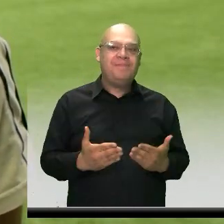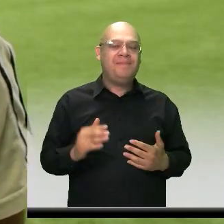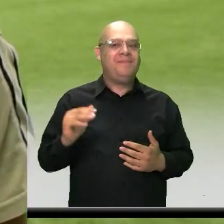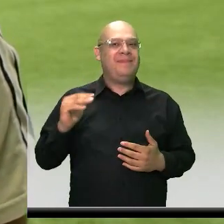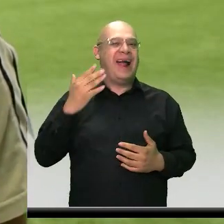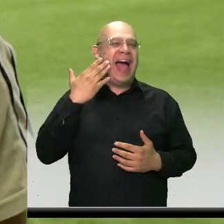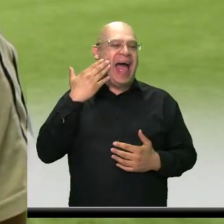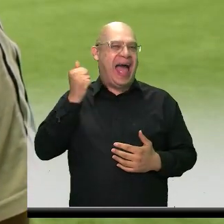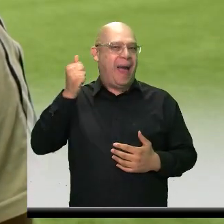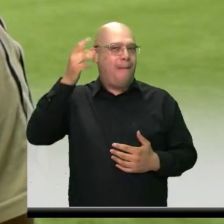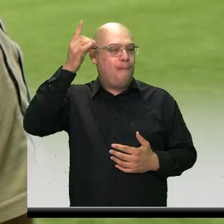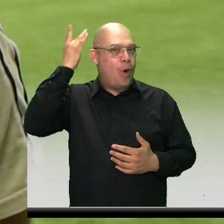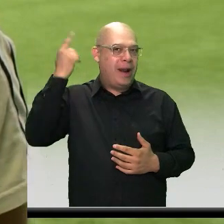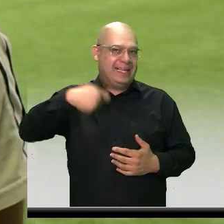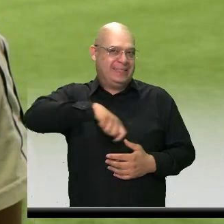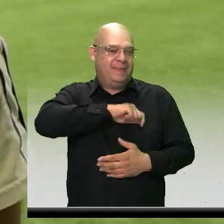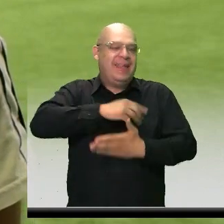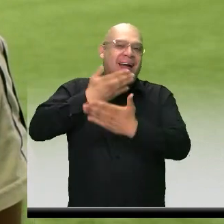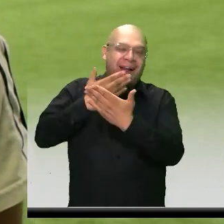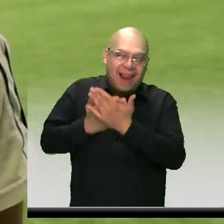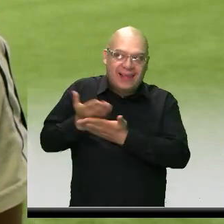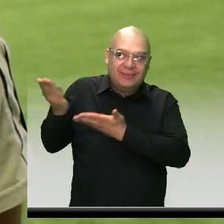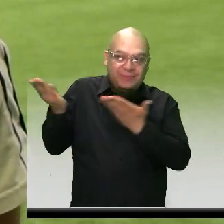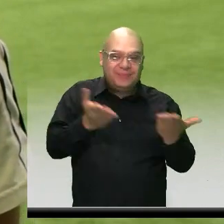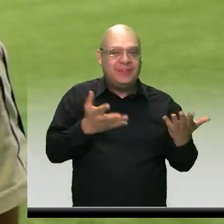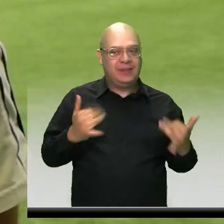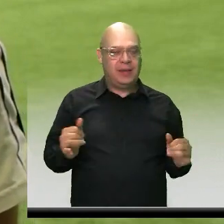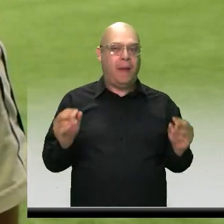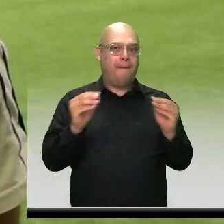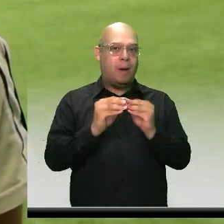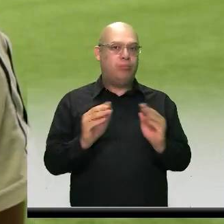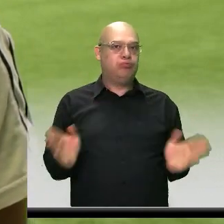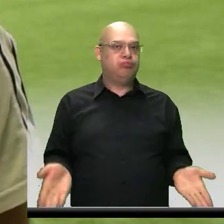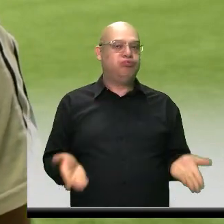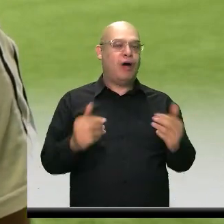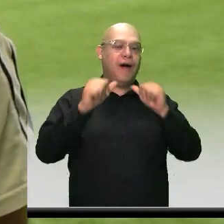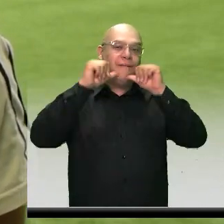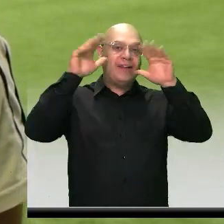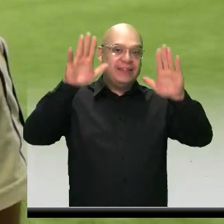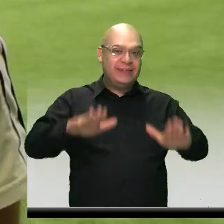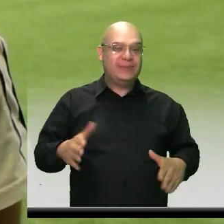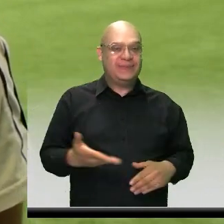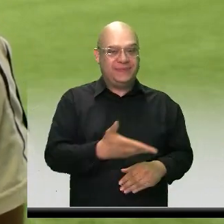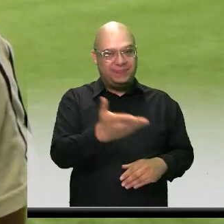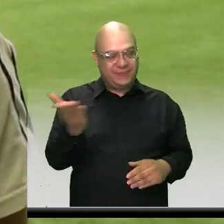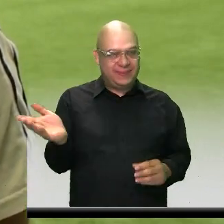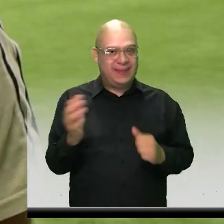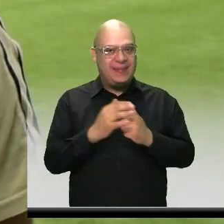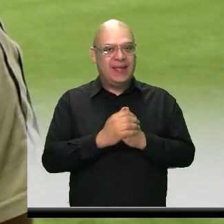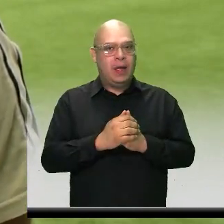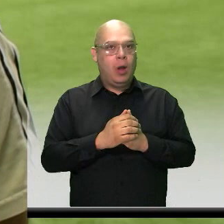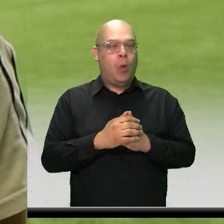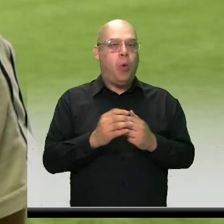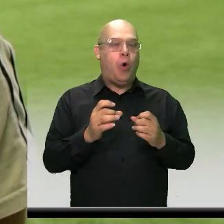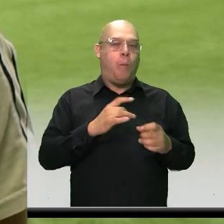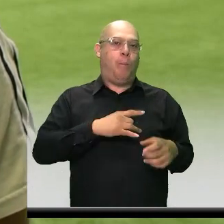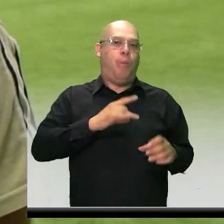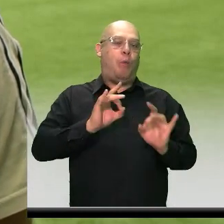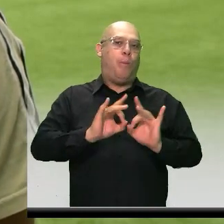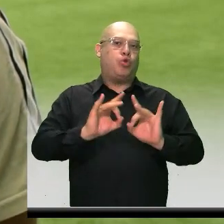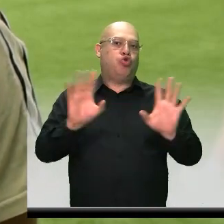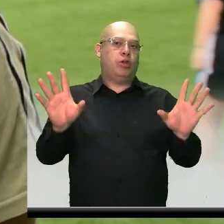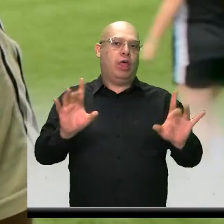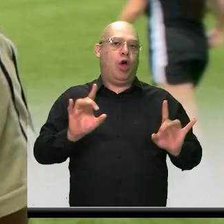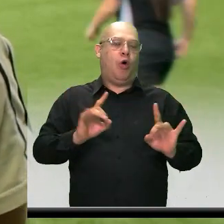Muchísimas gracias y esperamos que esto sea de gran bendición y que se abran puertas para cada una de las niñas